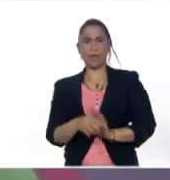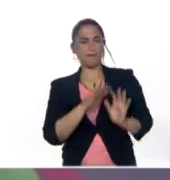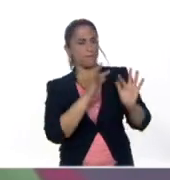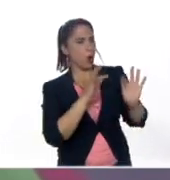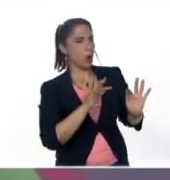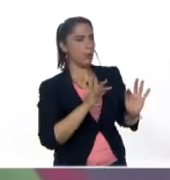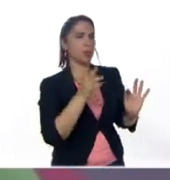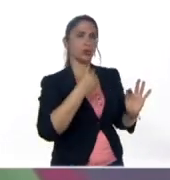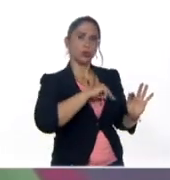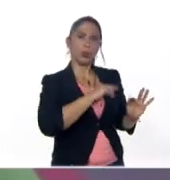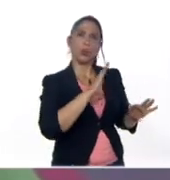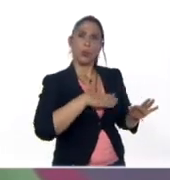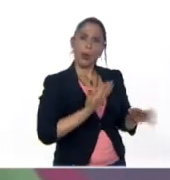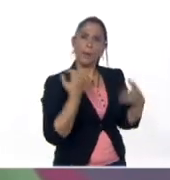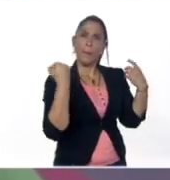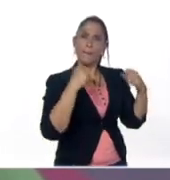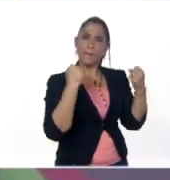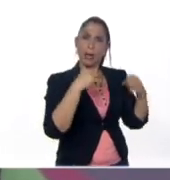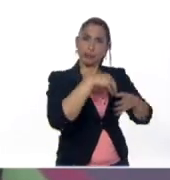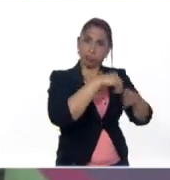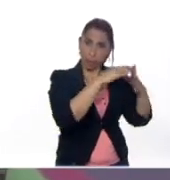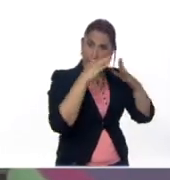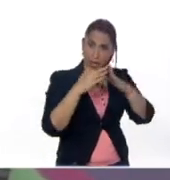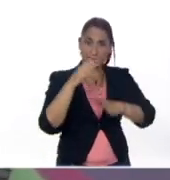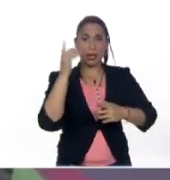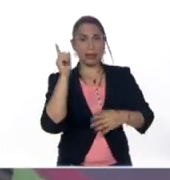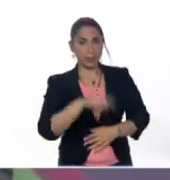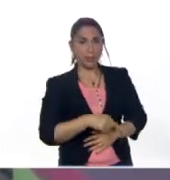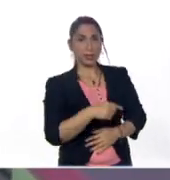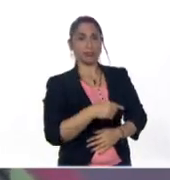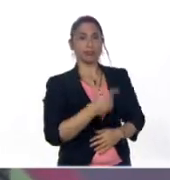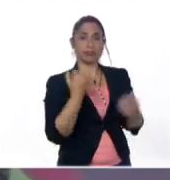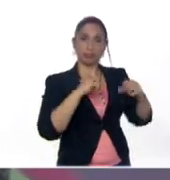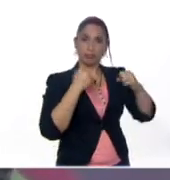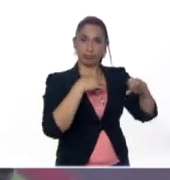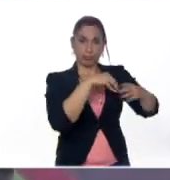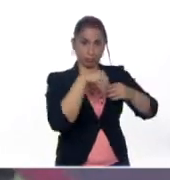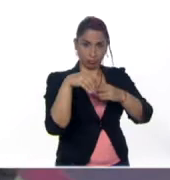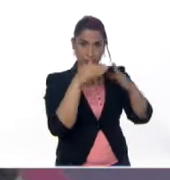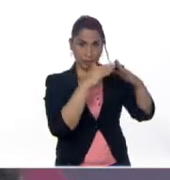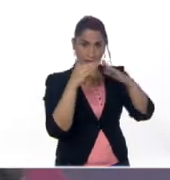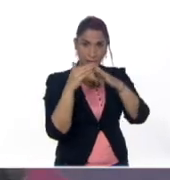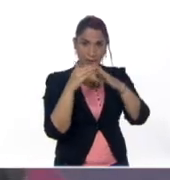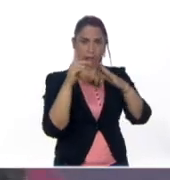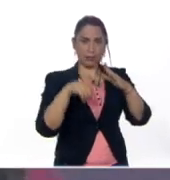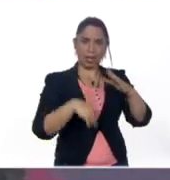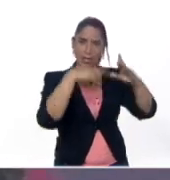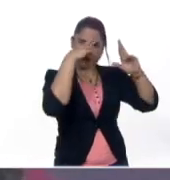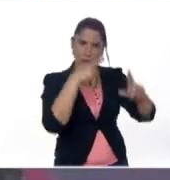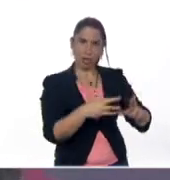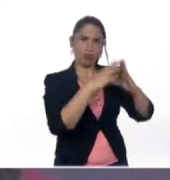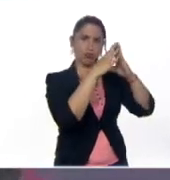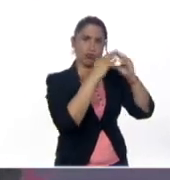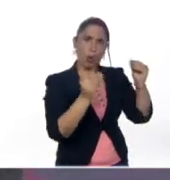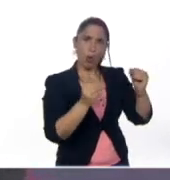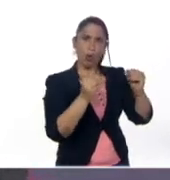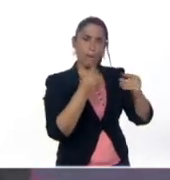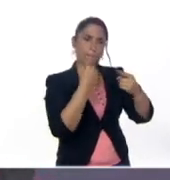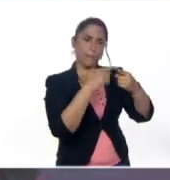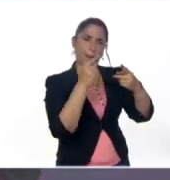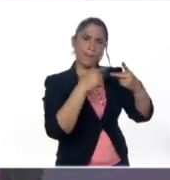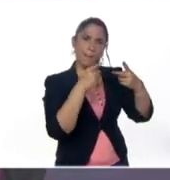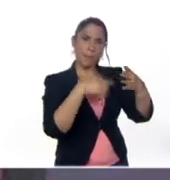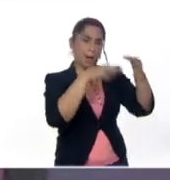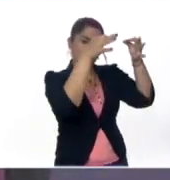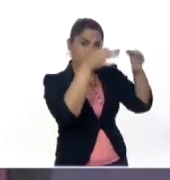manera podemos nosotros practicar en casa. Vamos a practicar en casa, sabemos que tener o respetar todos estos aspectos